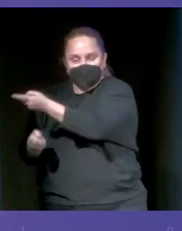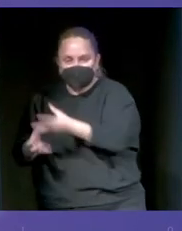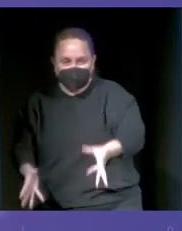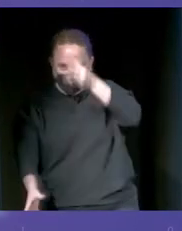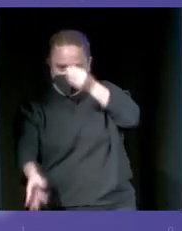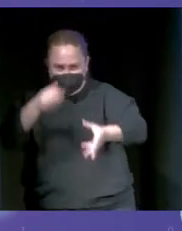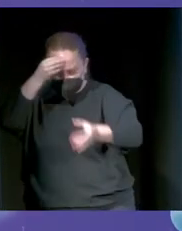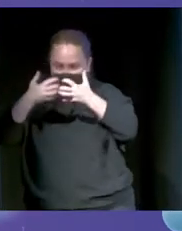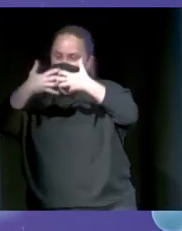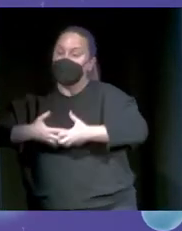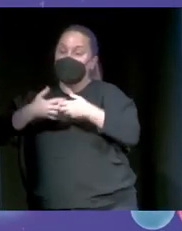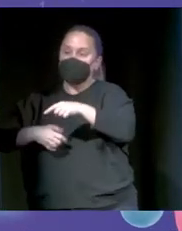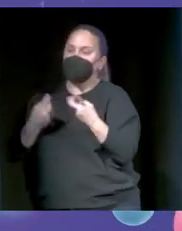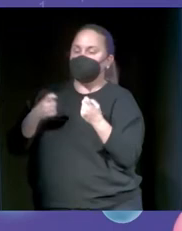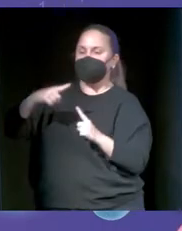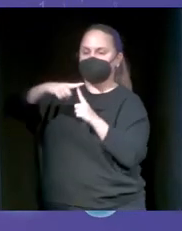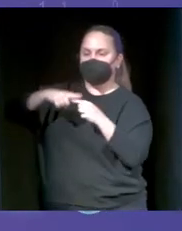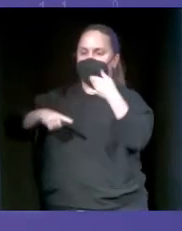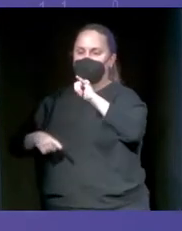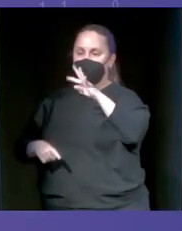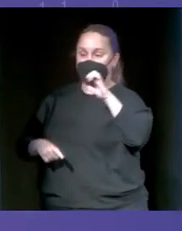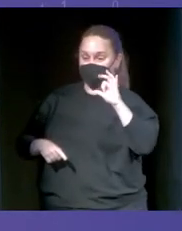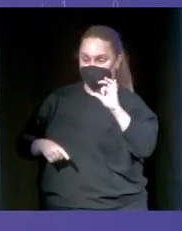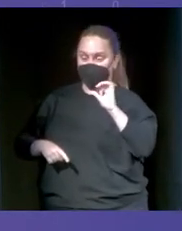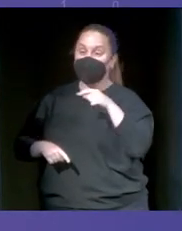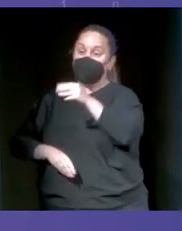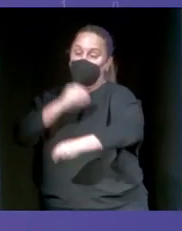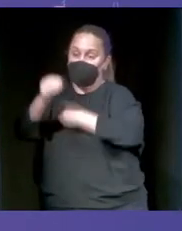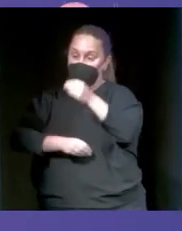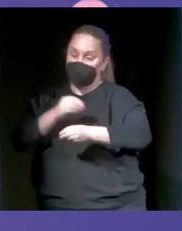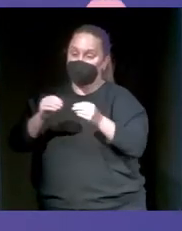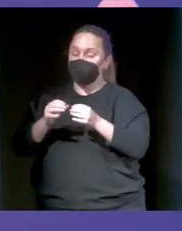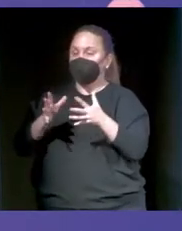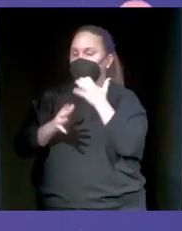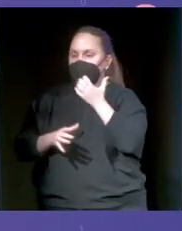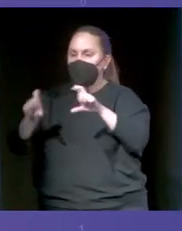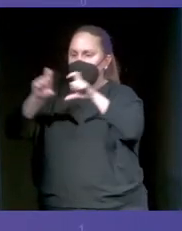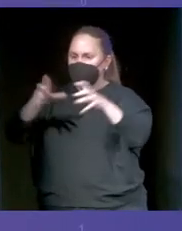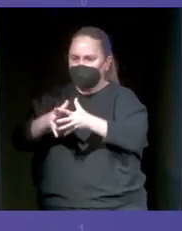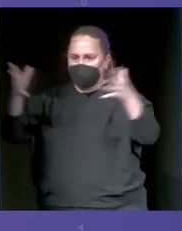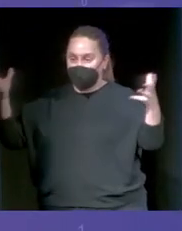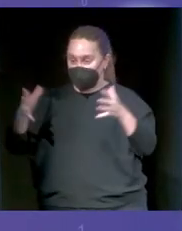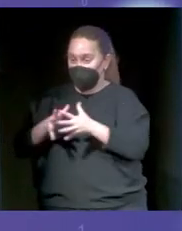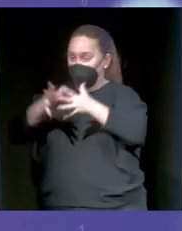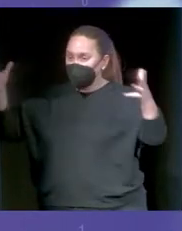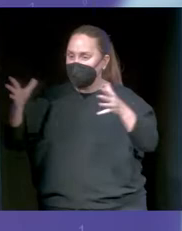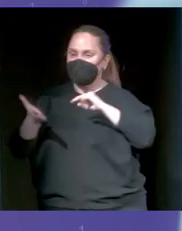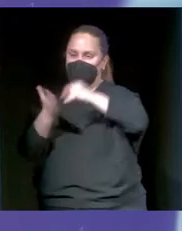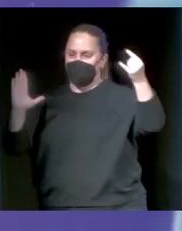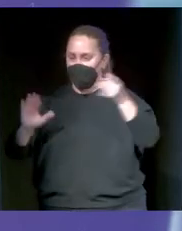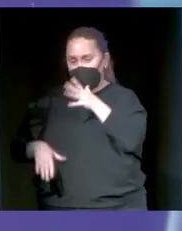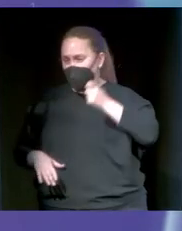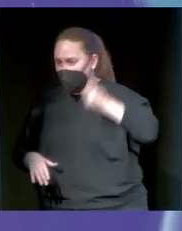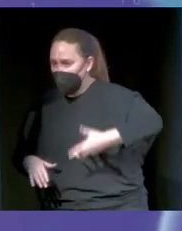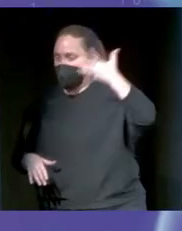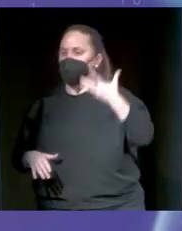de lenguaje necesitan terabytes de datos para hacerse. Generalmente los construyen las Big Tech, un Google, un Facebook, porque son caros de hacer. ¿Pero qué